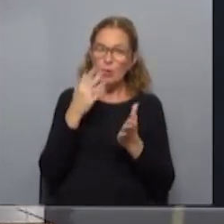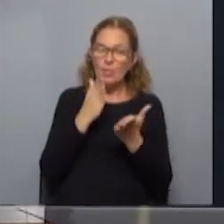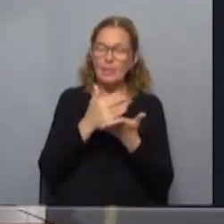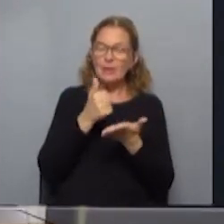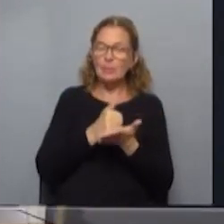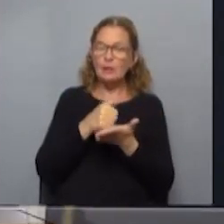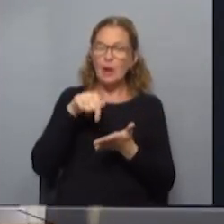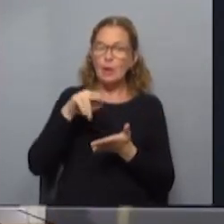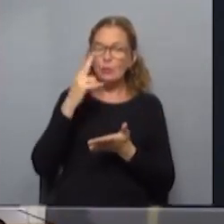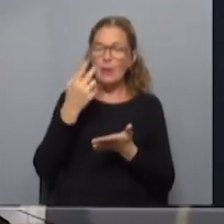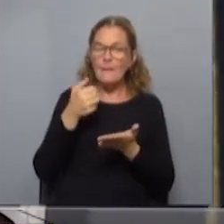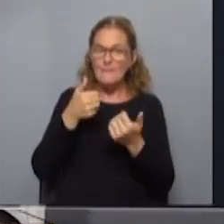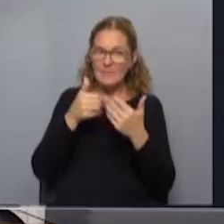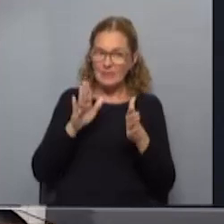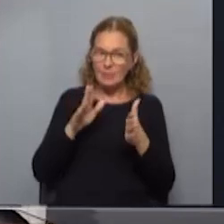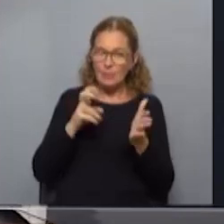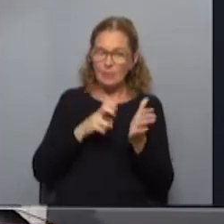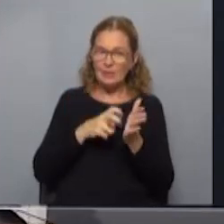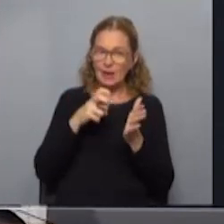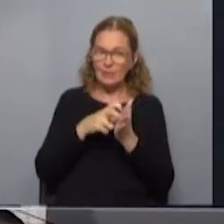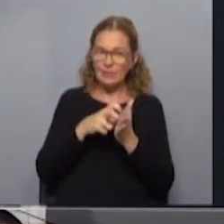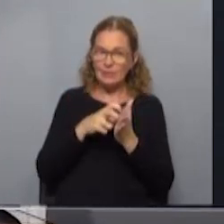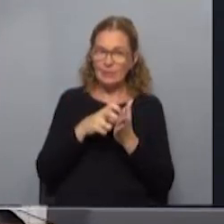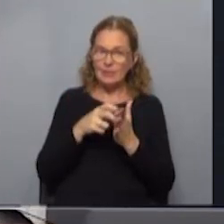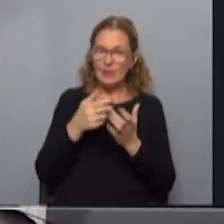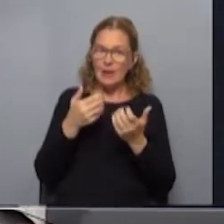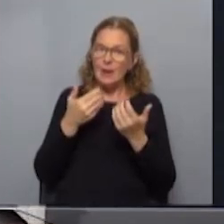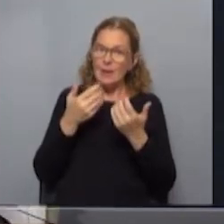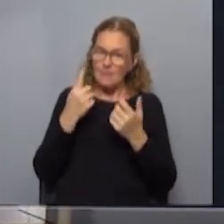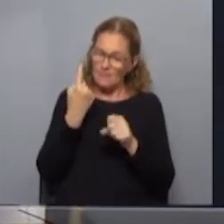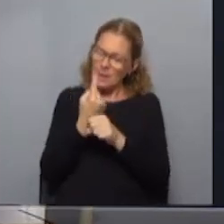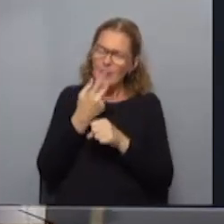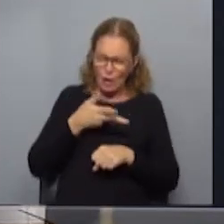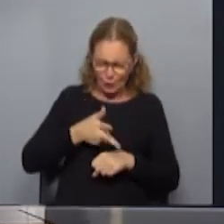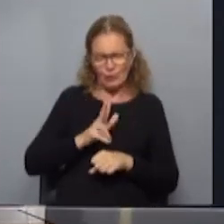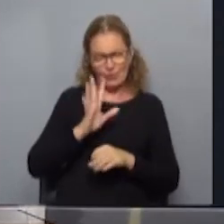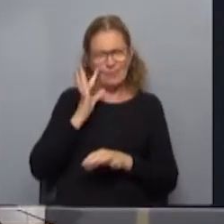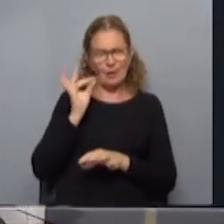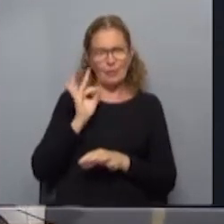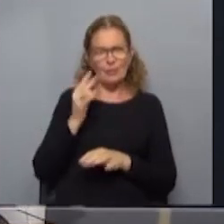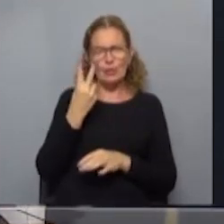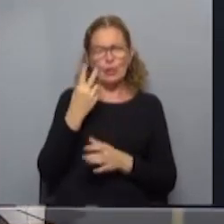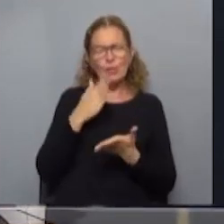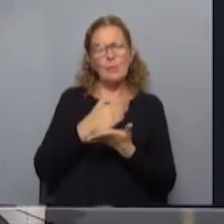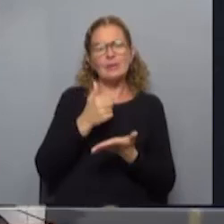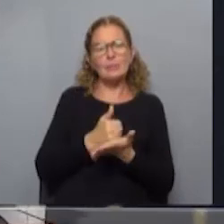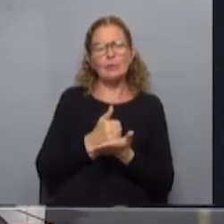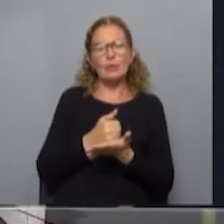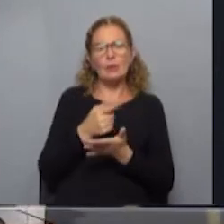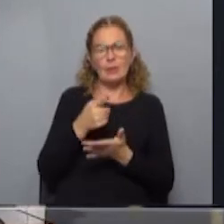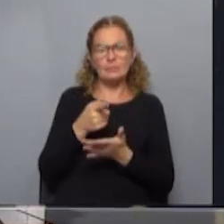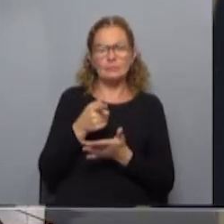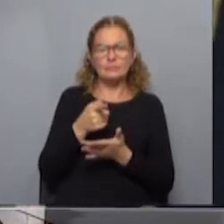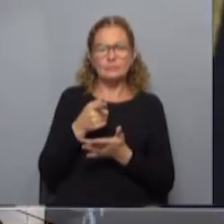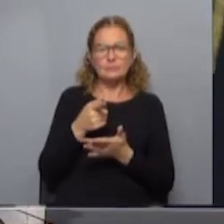de nuestro país, arrancamos por Sal, perdón, arrancamos por Rocha. Rocha primero. Rocha primero, dos departamentos que obviamente, bueno, tienen un